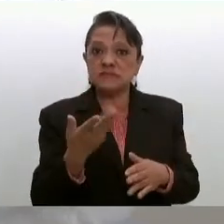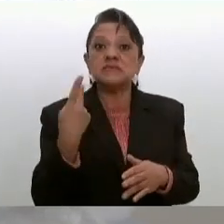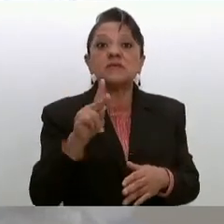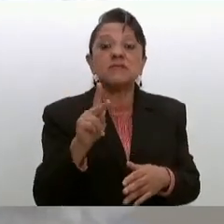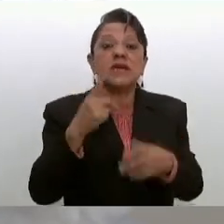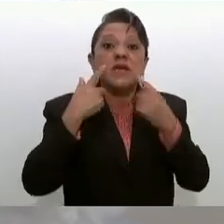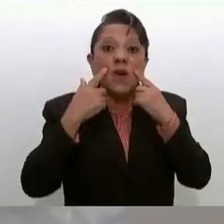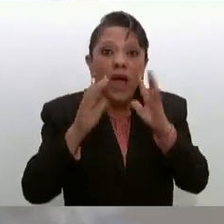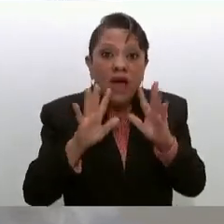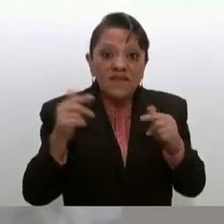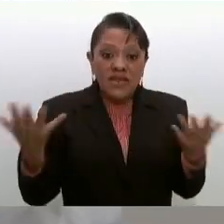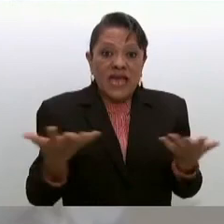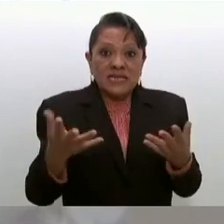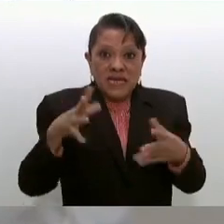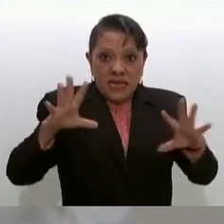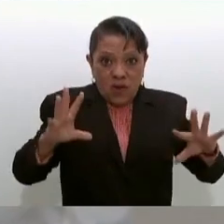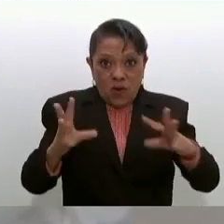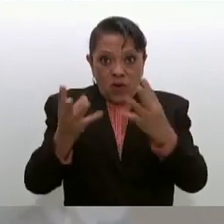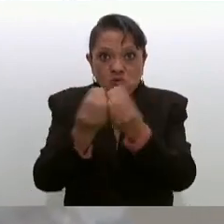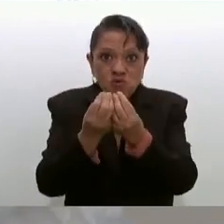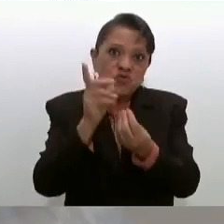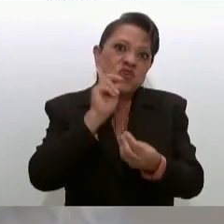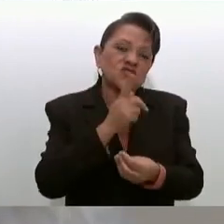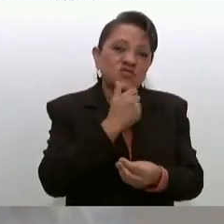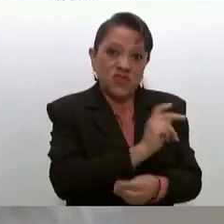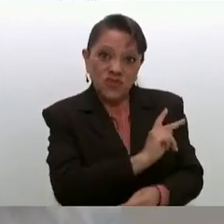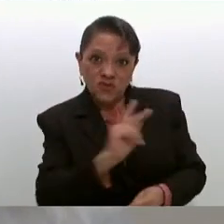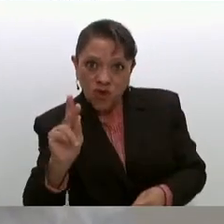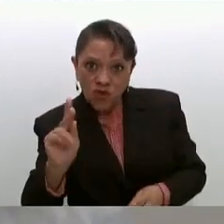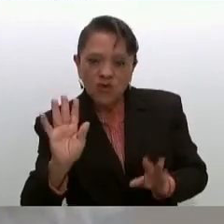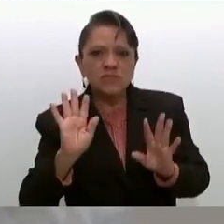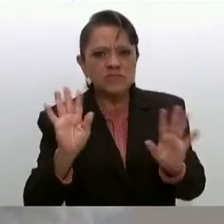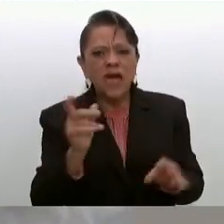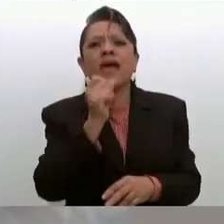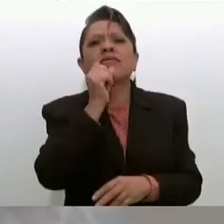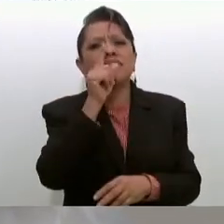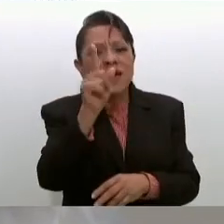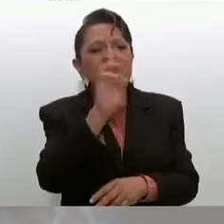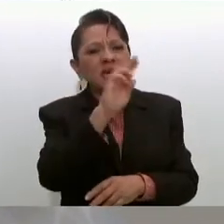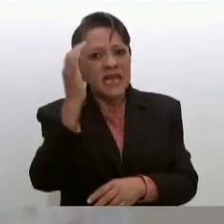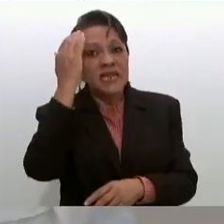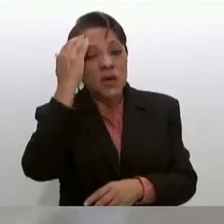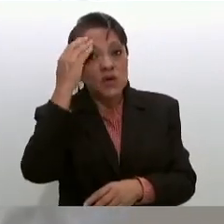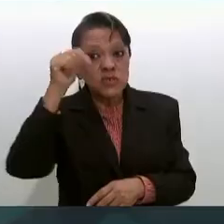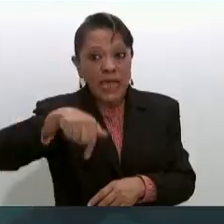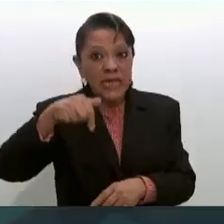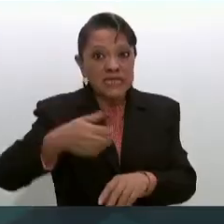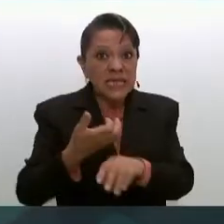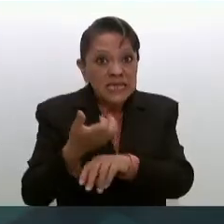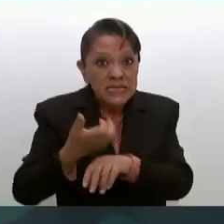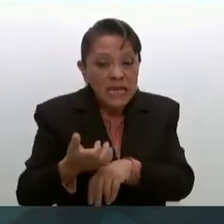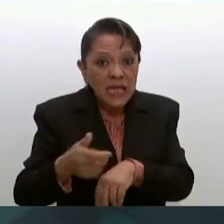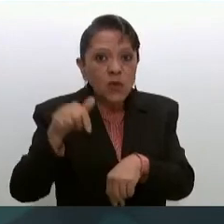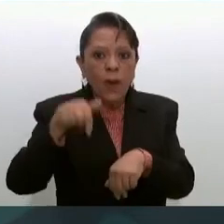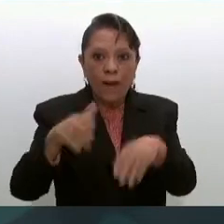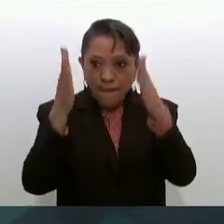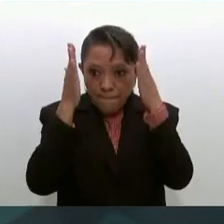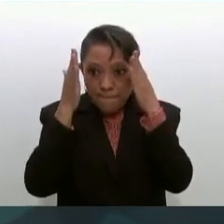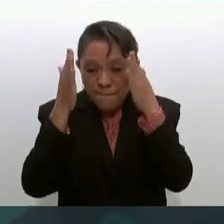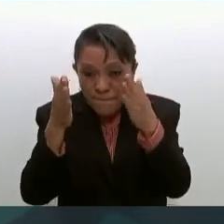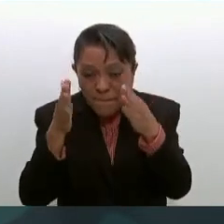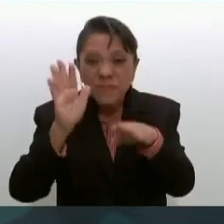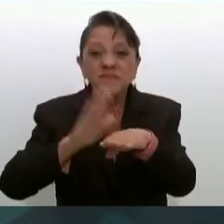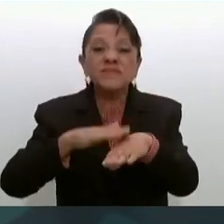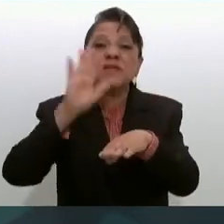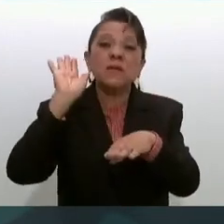en hacer esto todos juntas y juntos. Y en niveles de abasto, también reconocer que este es uno de los estados en donde hemos entrado y hemos encontrado